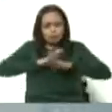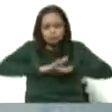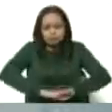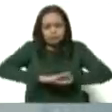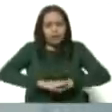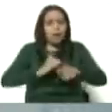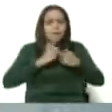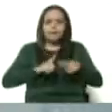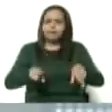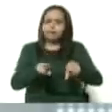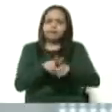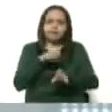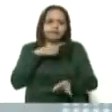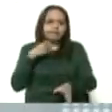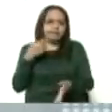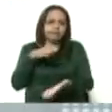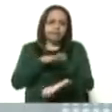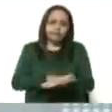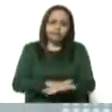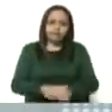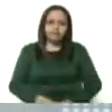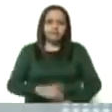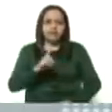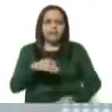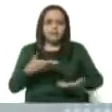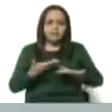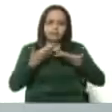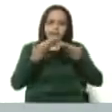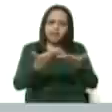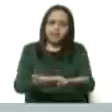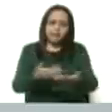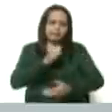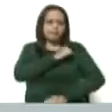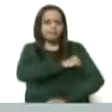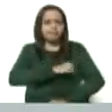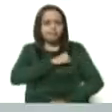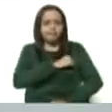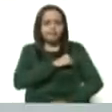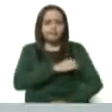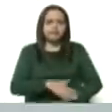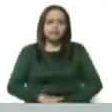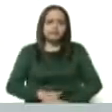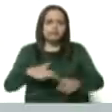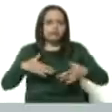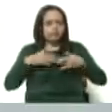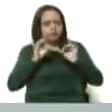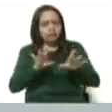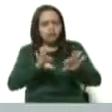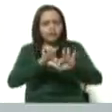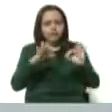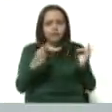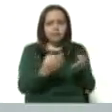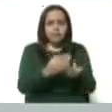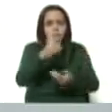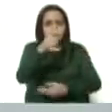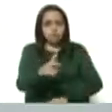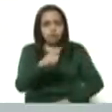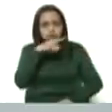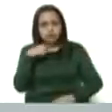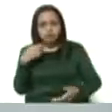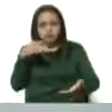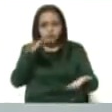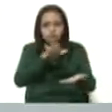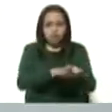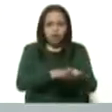lamentablemente. Igual enviamos nuestra condolencia y sentido pésame a los familiares de este venezolano que ha